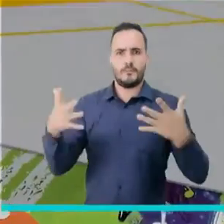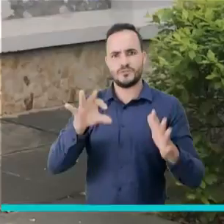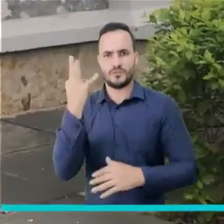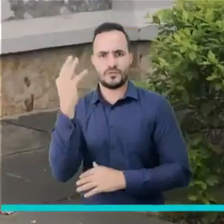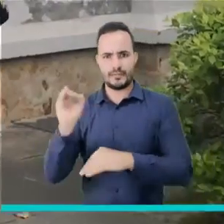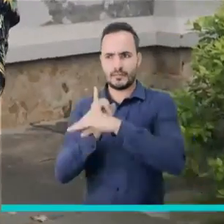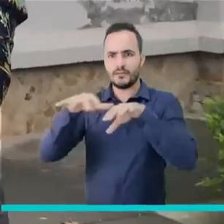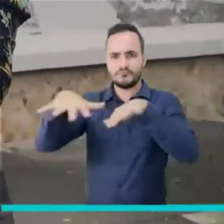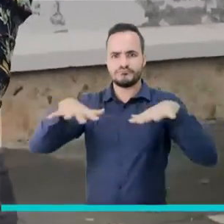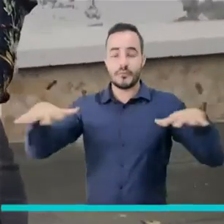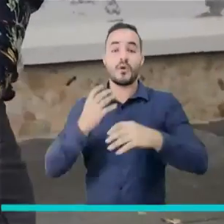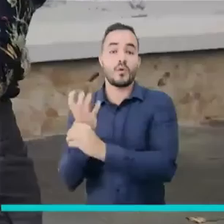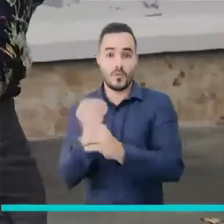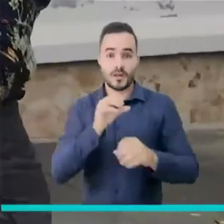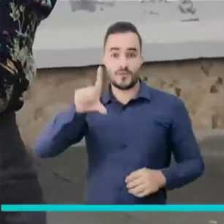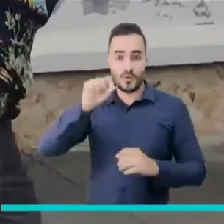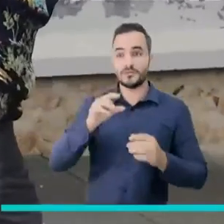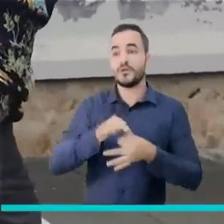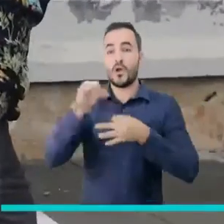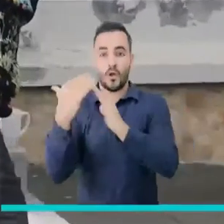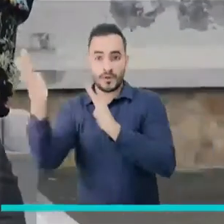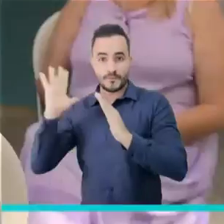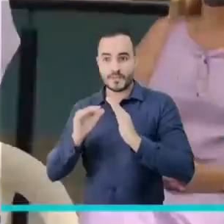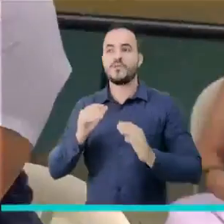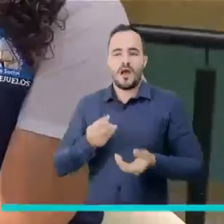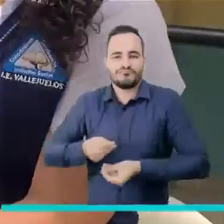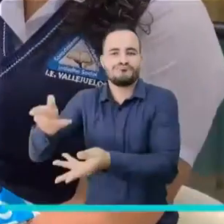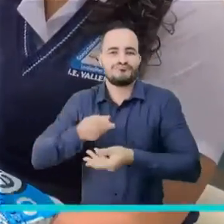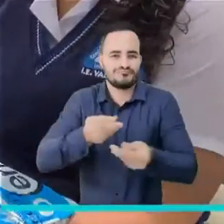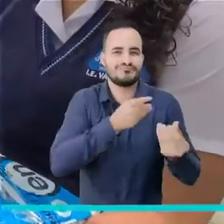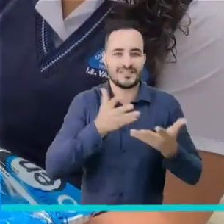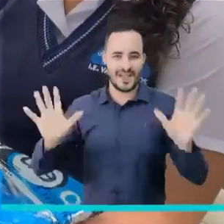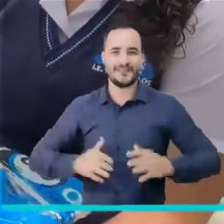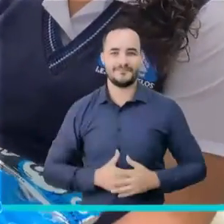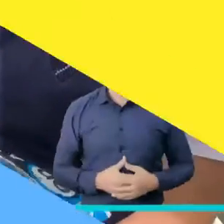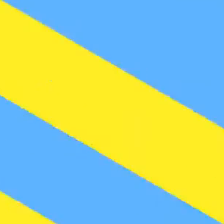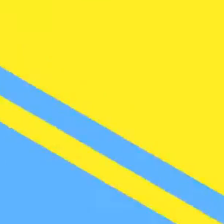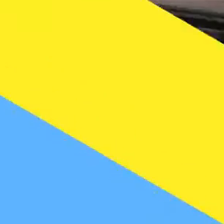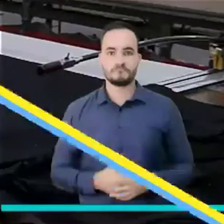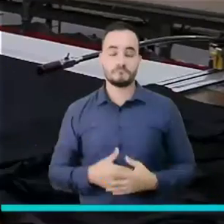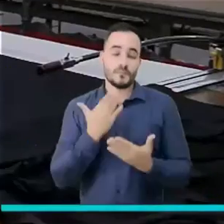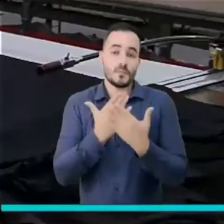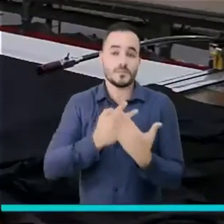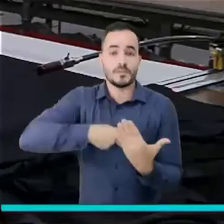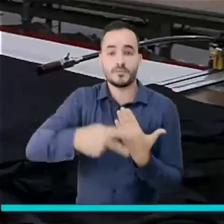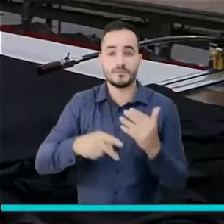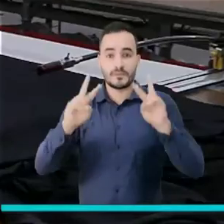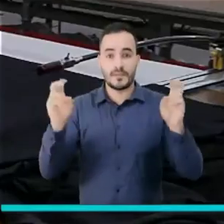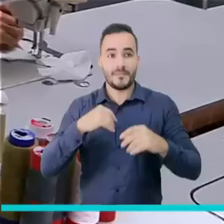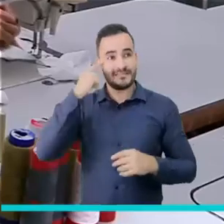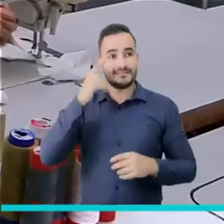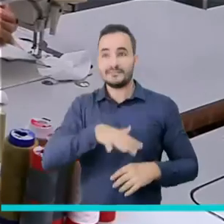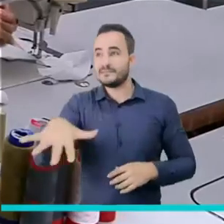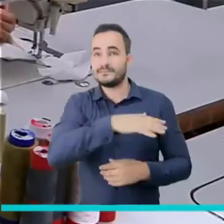instituciones educativas ubicadas en las 11 comunas y 5 corregimientos de la ciudad. Como una